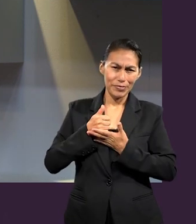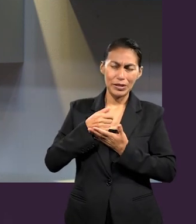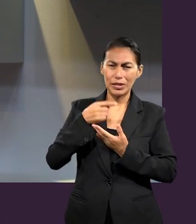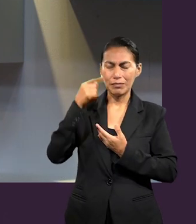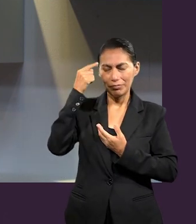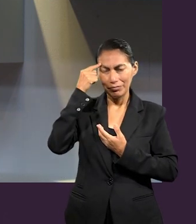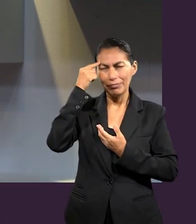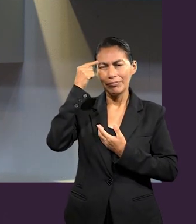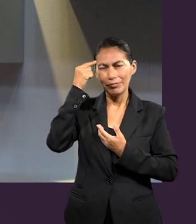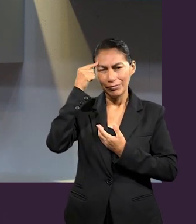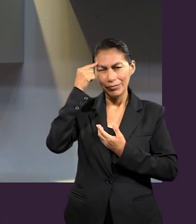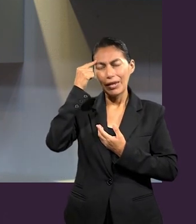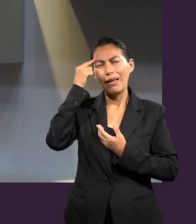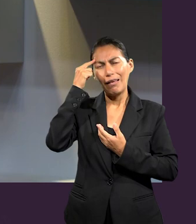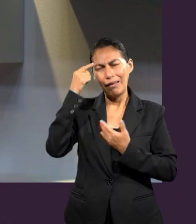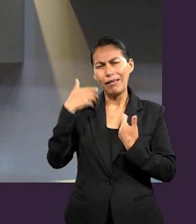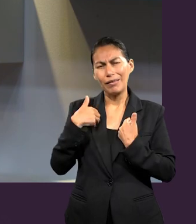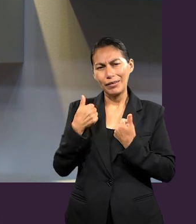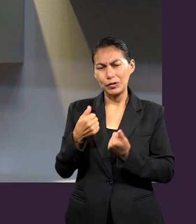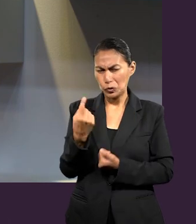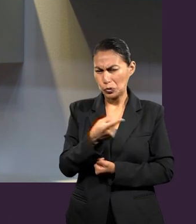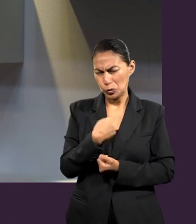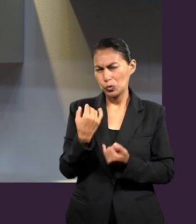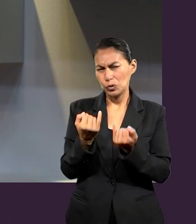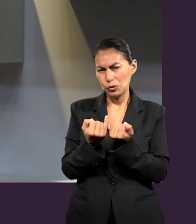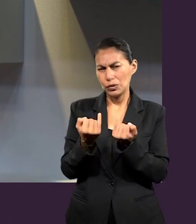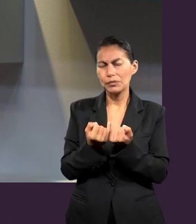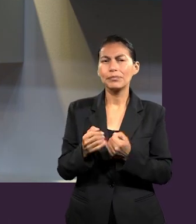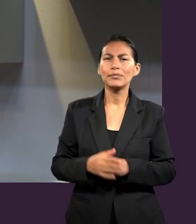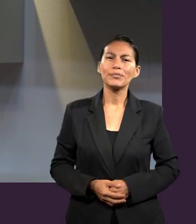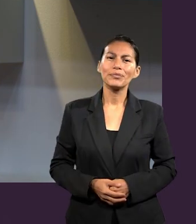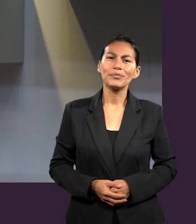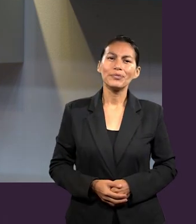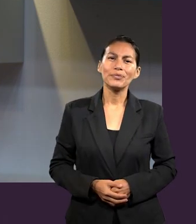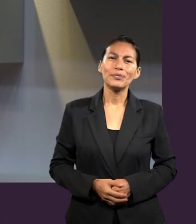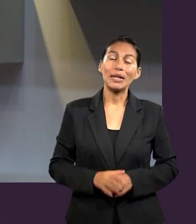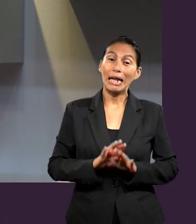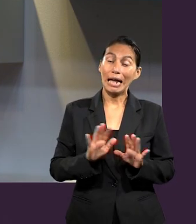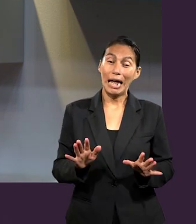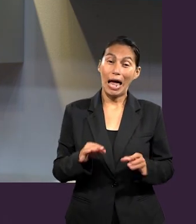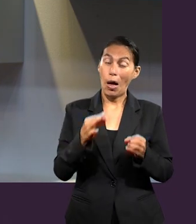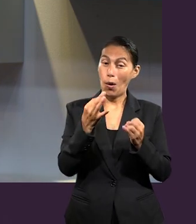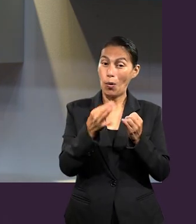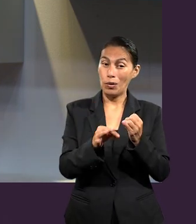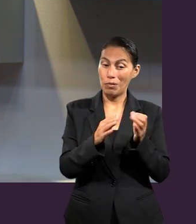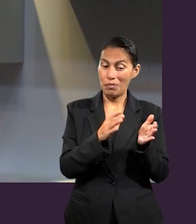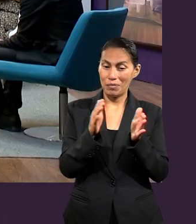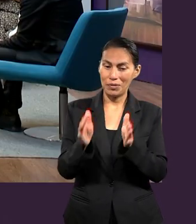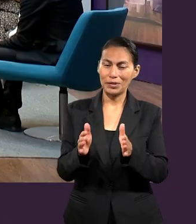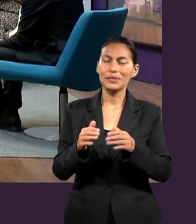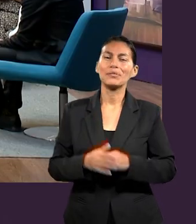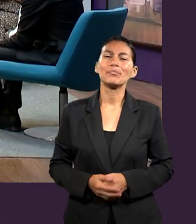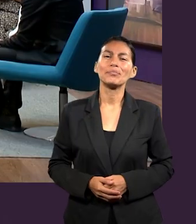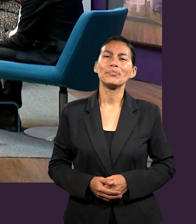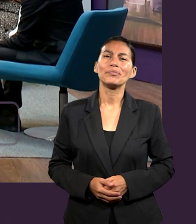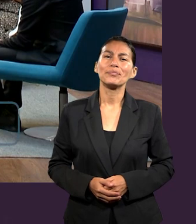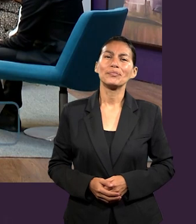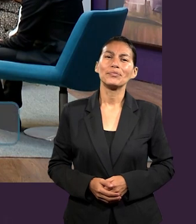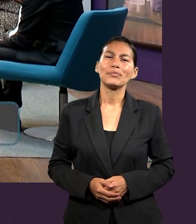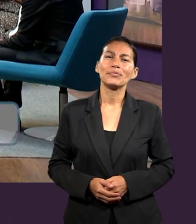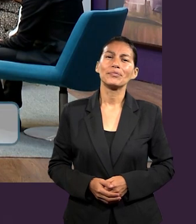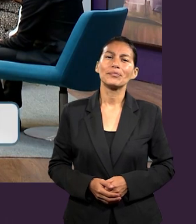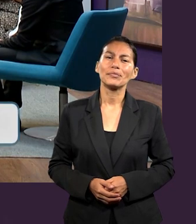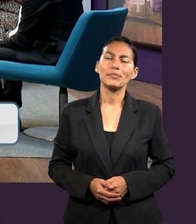para nuestros oyentes y también para nosotros. Así que estamos entrando en la parte final. Queremos